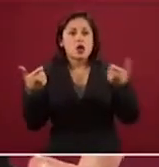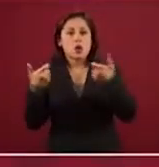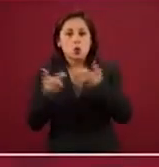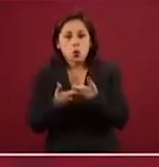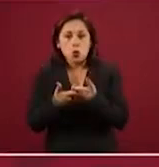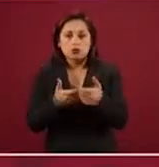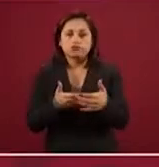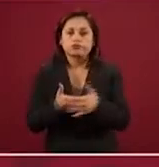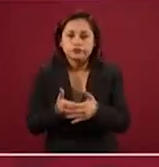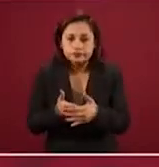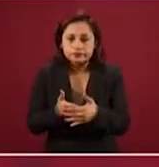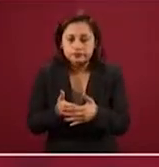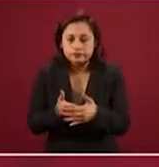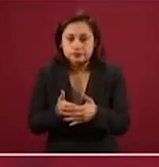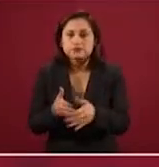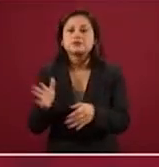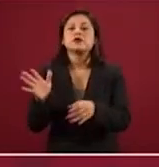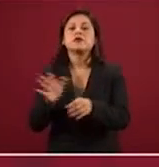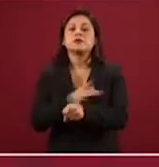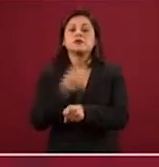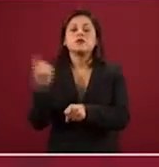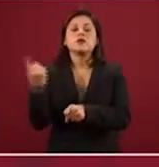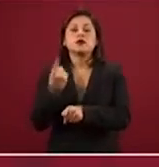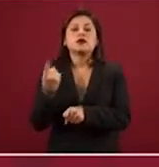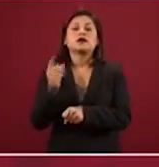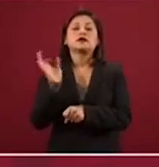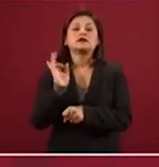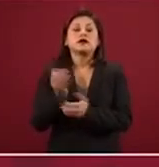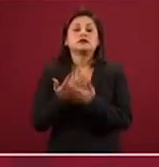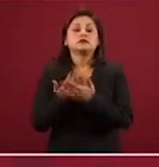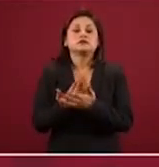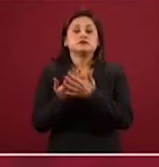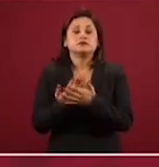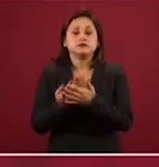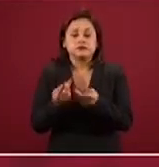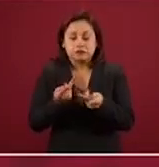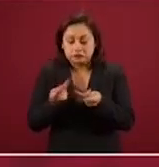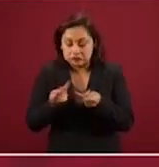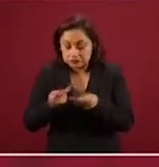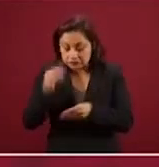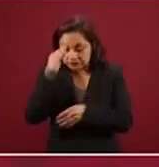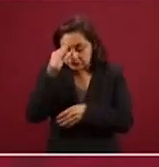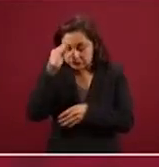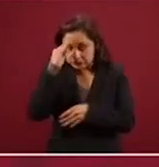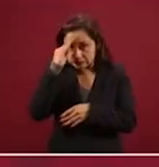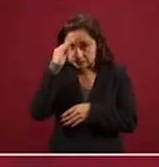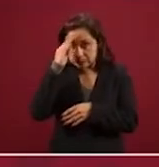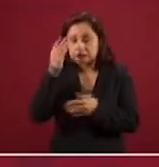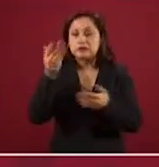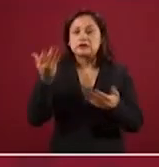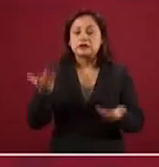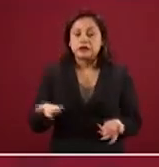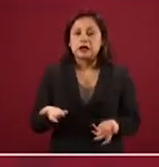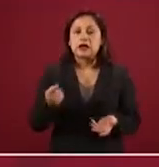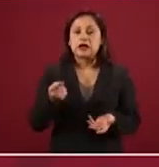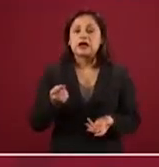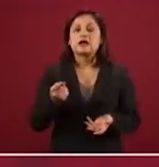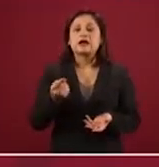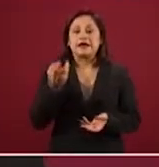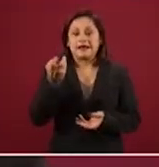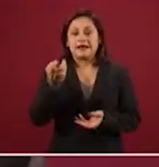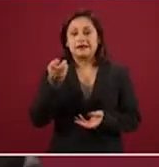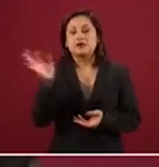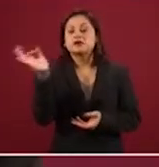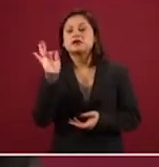decisión en favor de la creación de empleos, y eso tiene un impacto importante adverso. Bueno, con